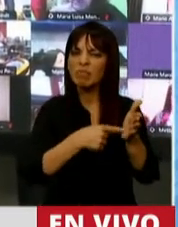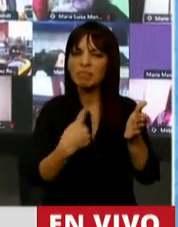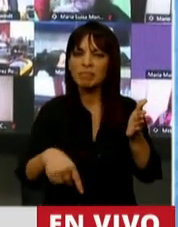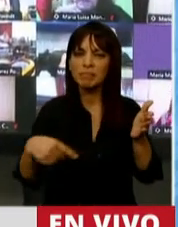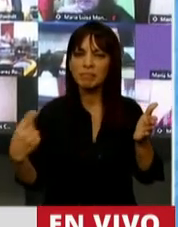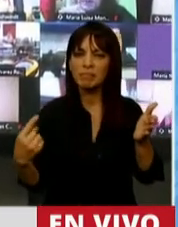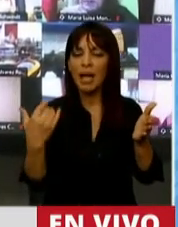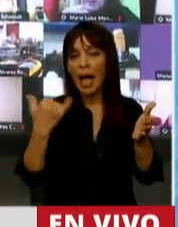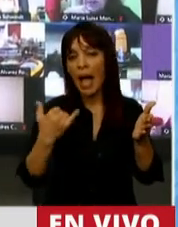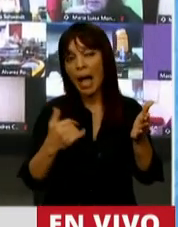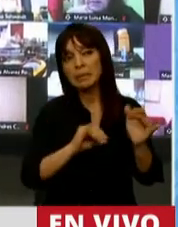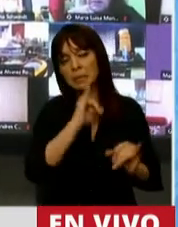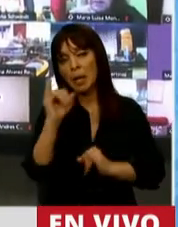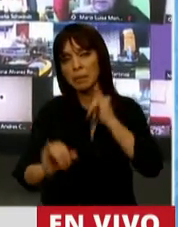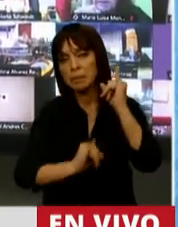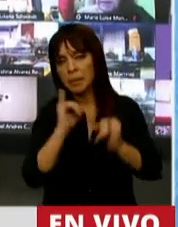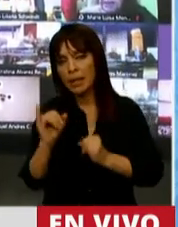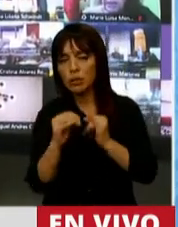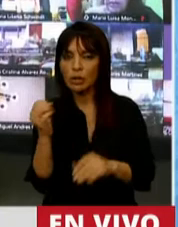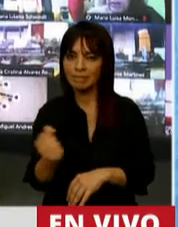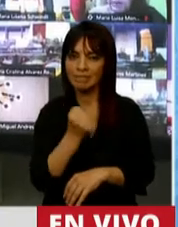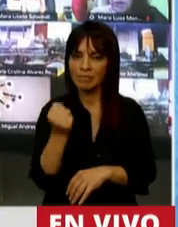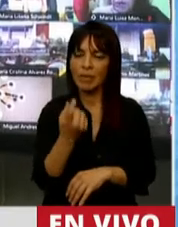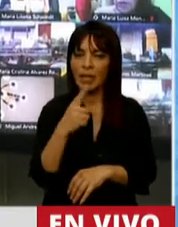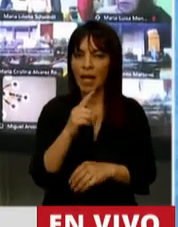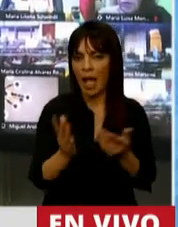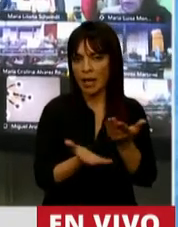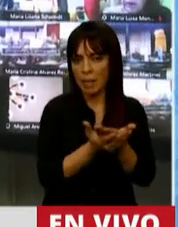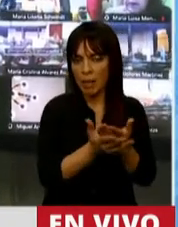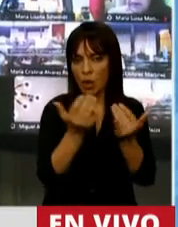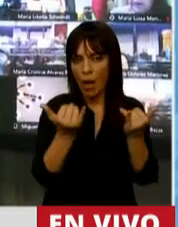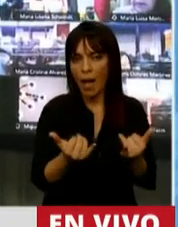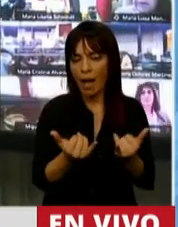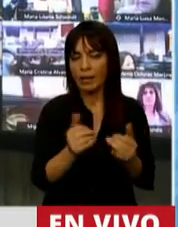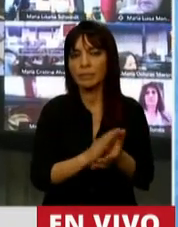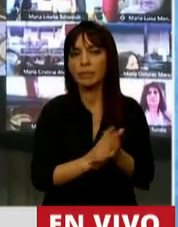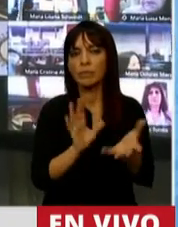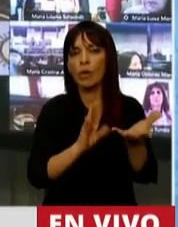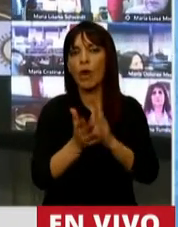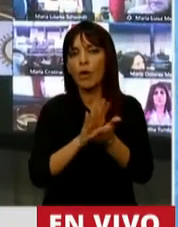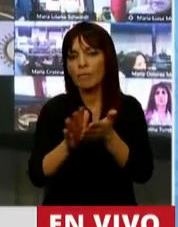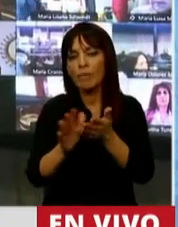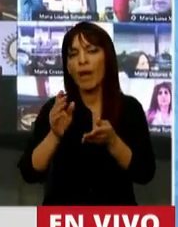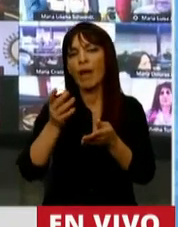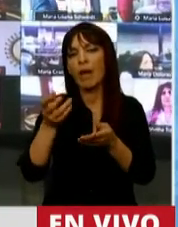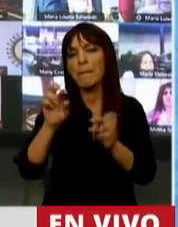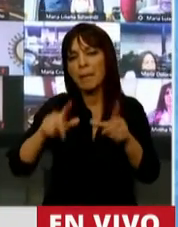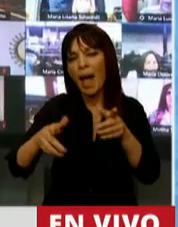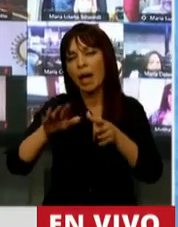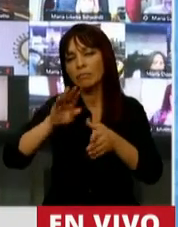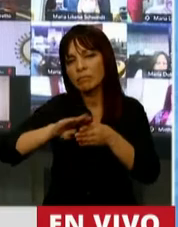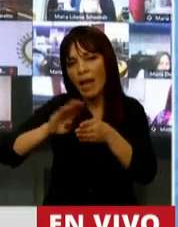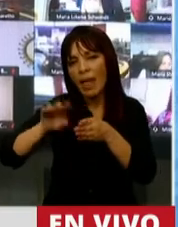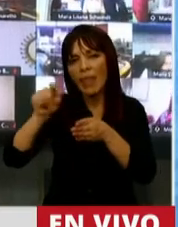grandes definiciones que no solo están respaldadas en una reestructuración de la deuda, de una deuda